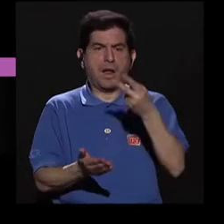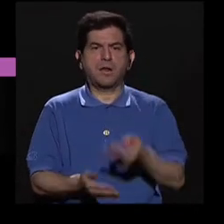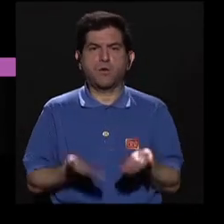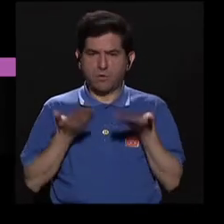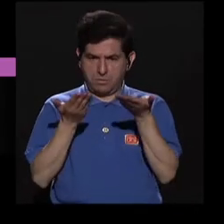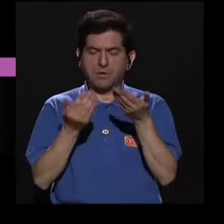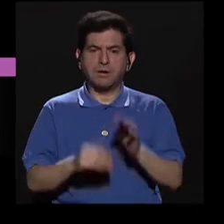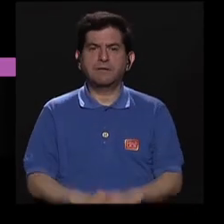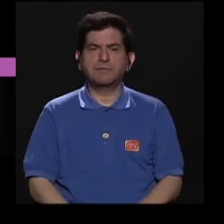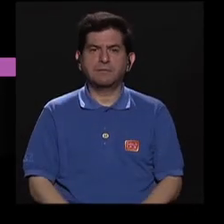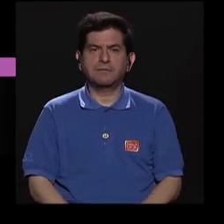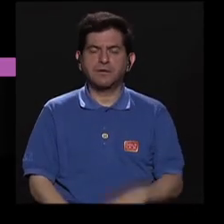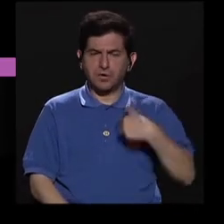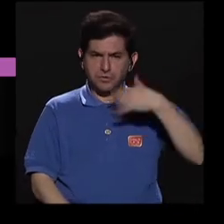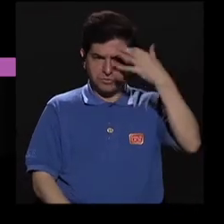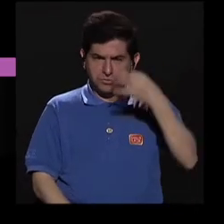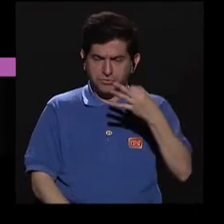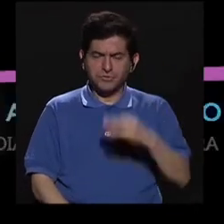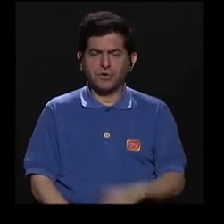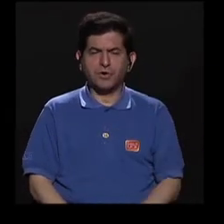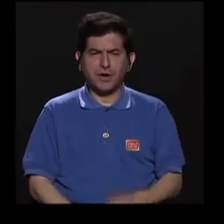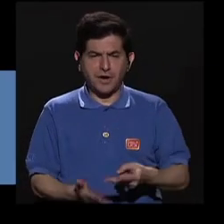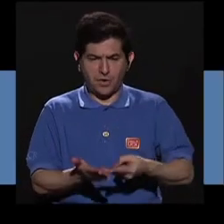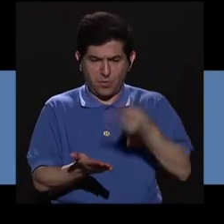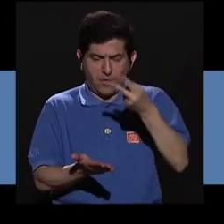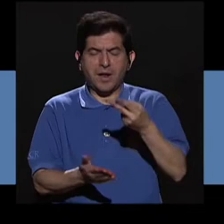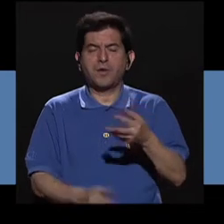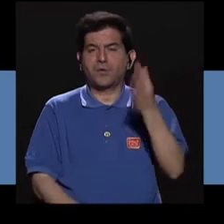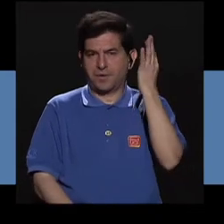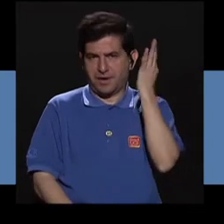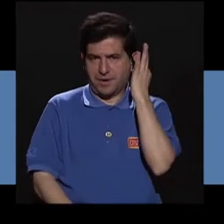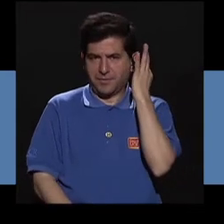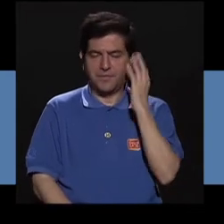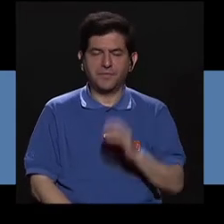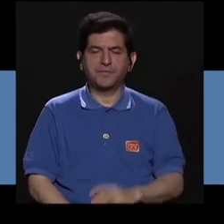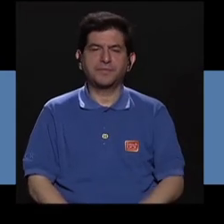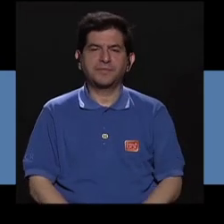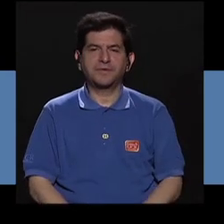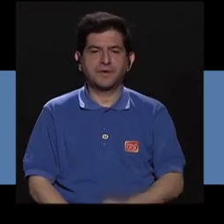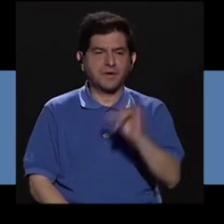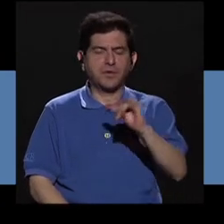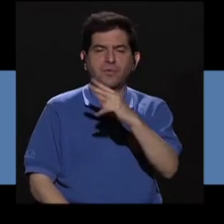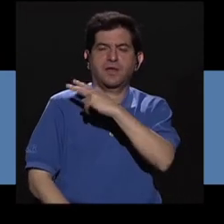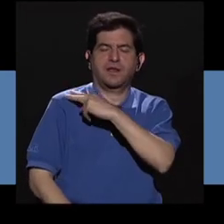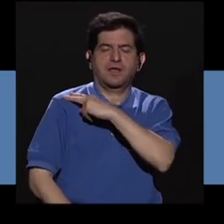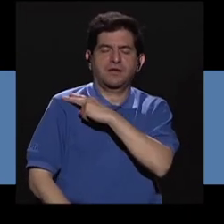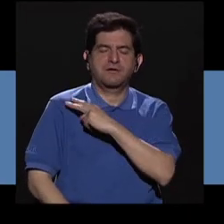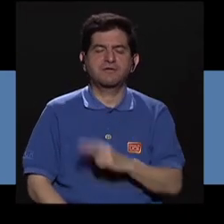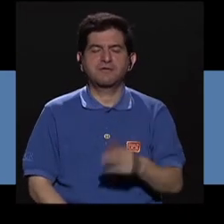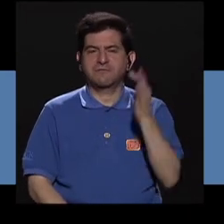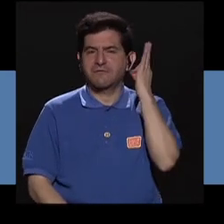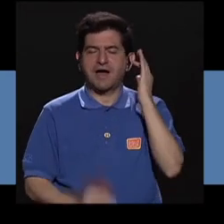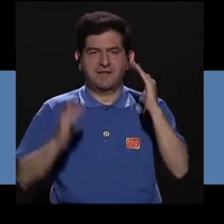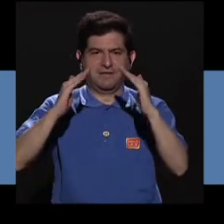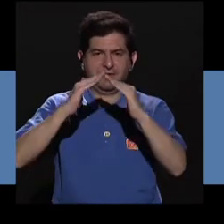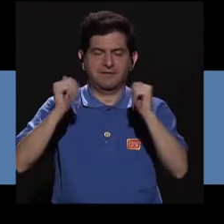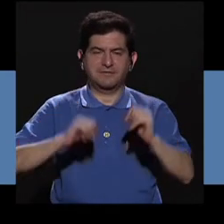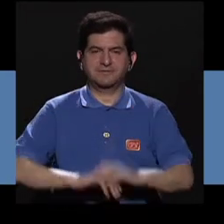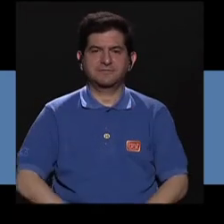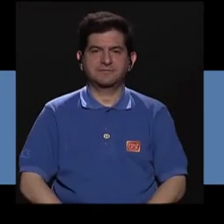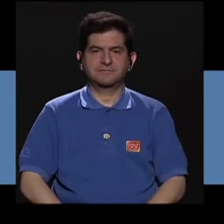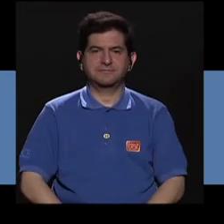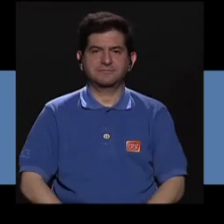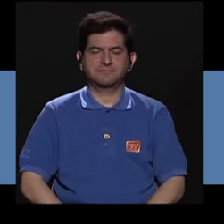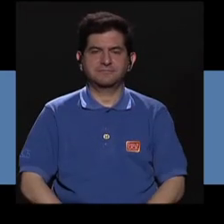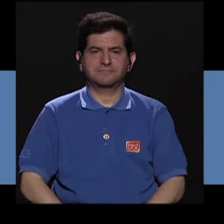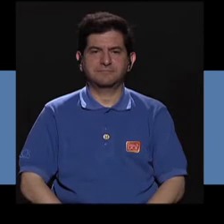que nos dan mucho valor como mujeres, mucho valor como jefas de hogar. Nos